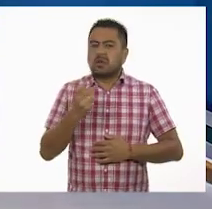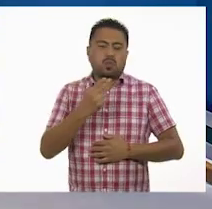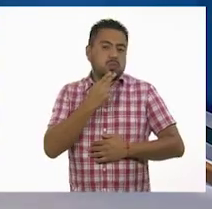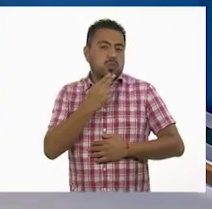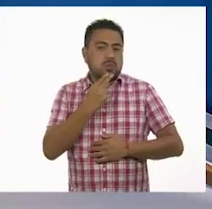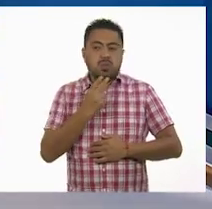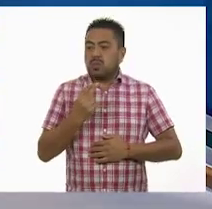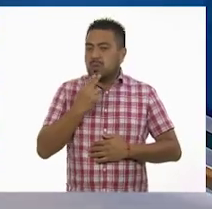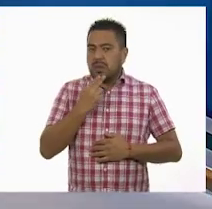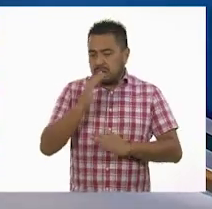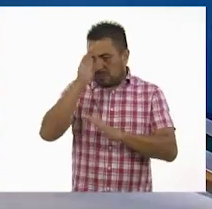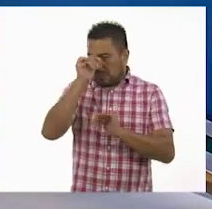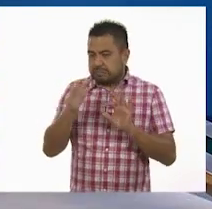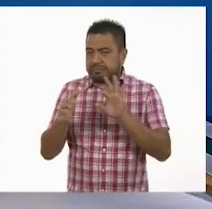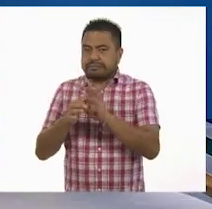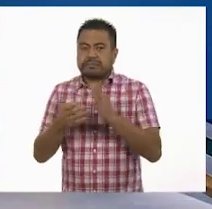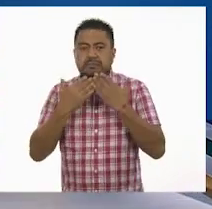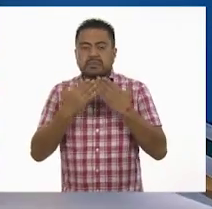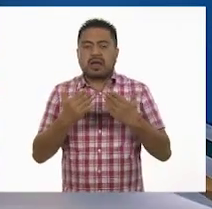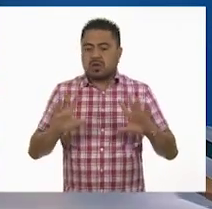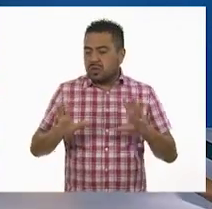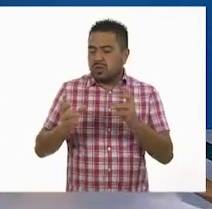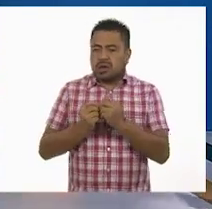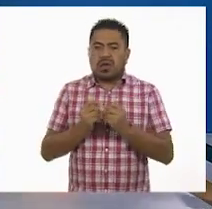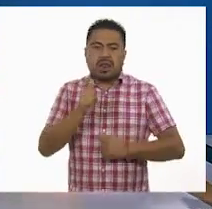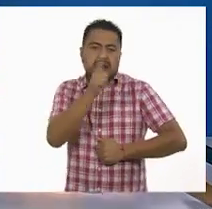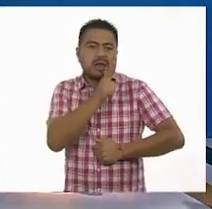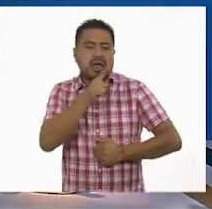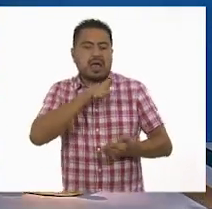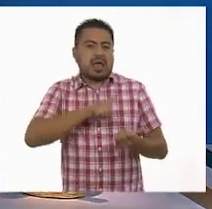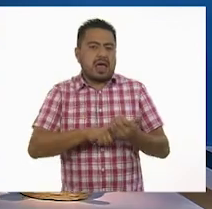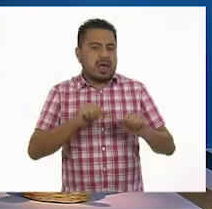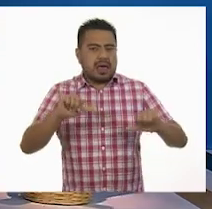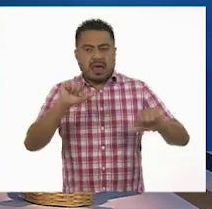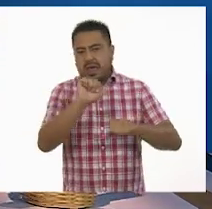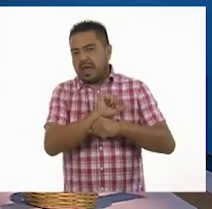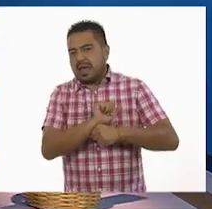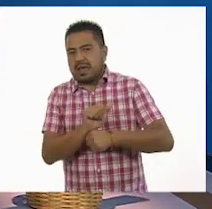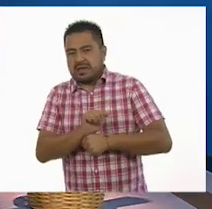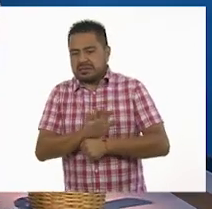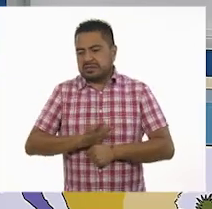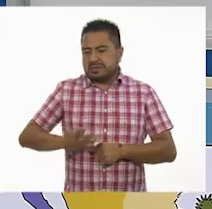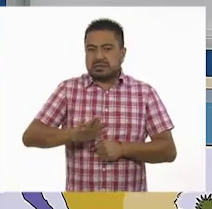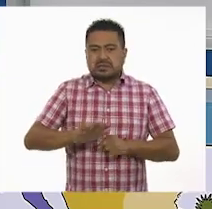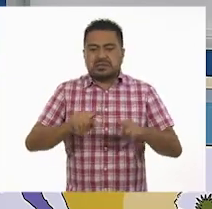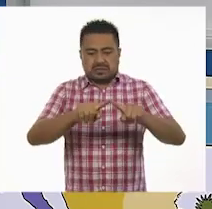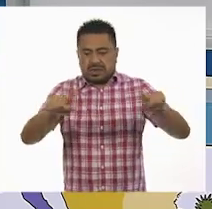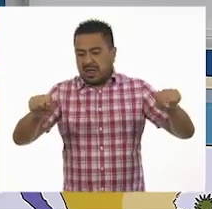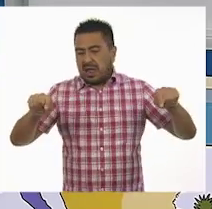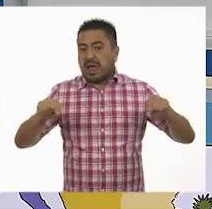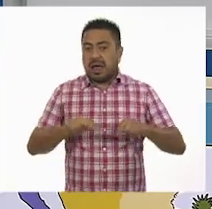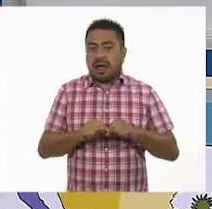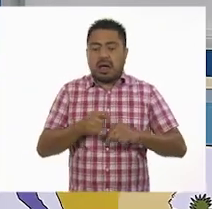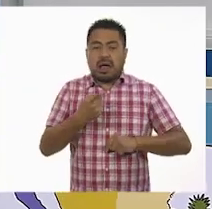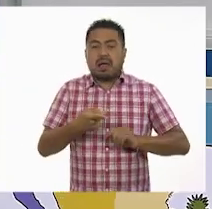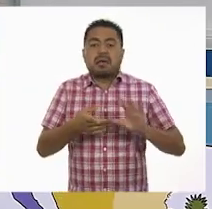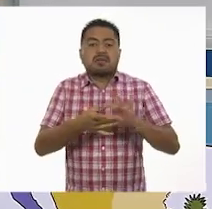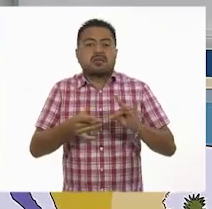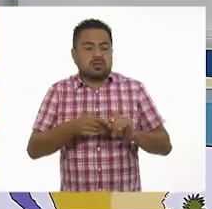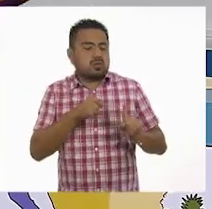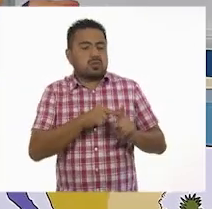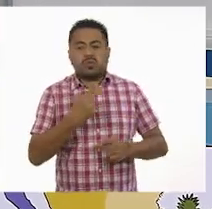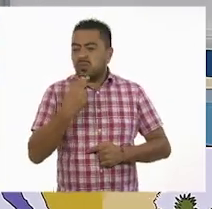y se utilice adecuadamente. Son parte del lenguaje artístico. La escenografía a su manera habla, la